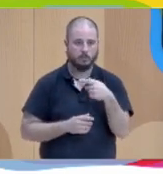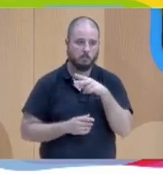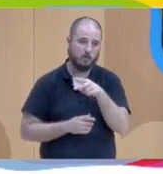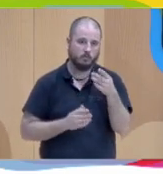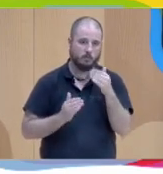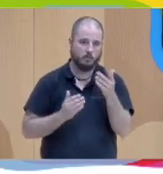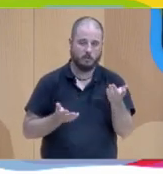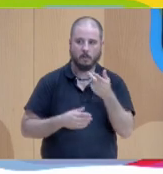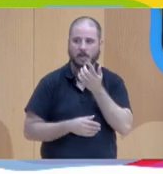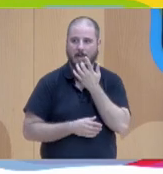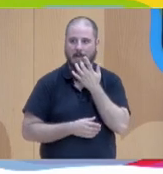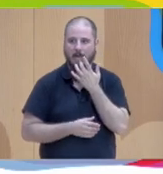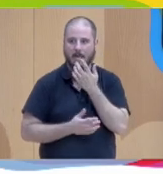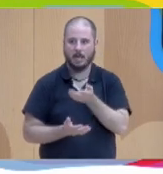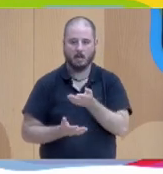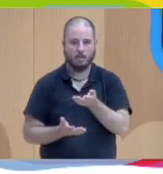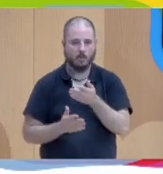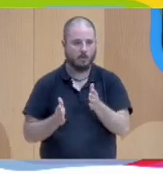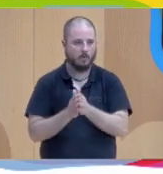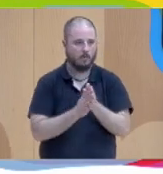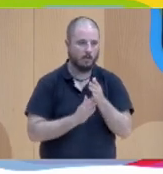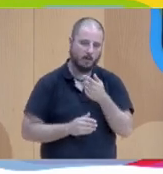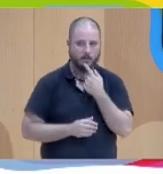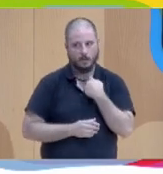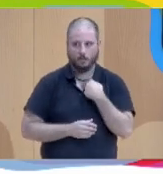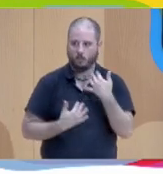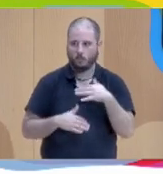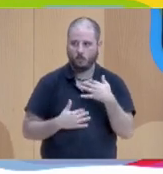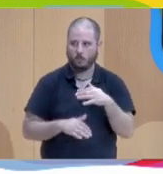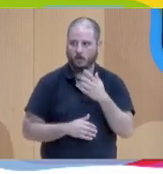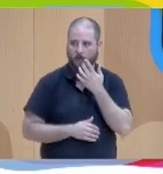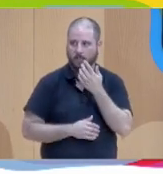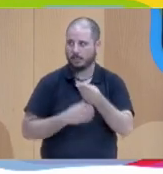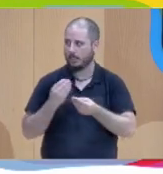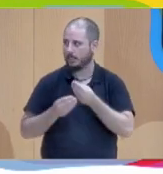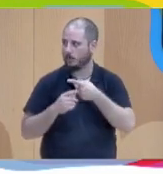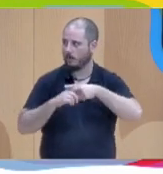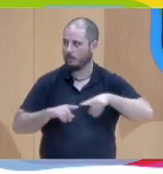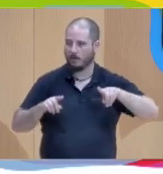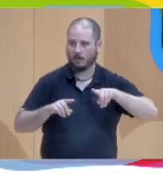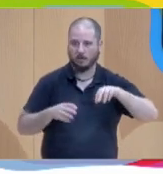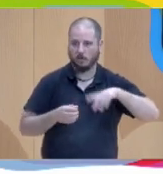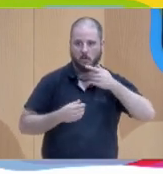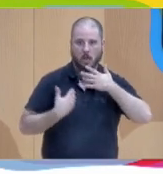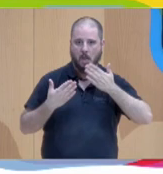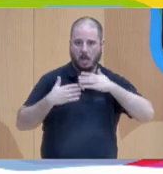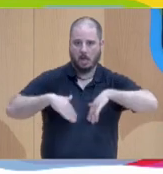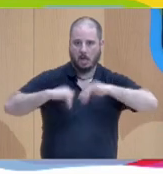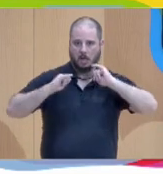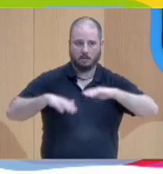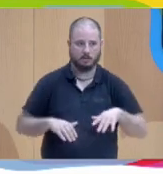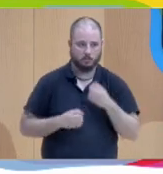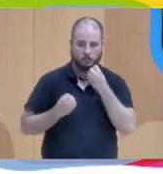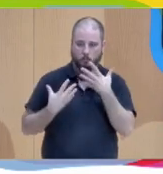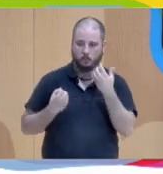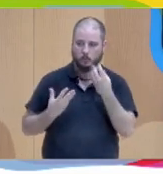sí tengo ejemplos donde una compañera me viene y me dice jovea, pues si no lo hubiésemos hecho así yo es que ni hubiese hablado y qué bien, y digo pues